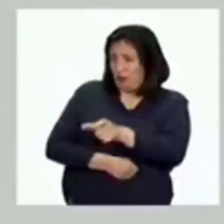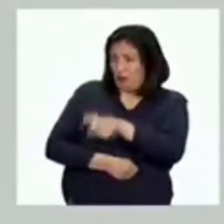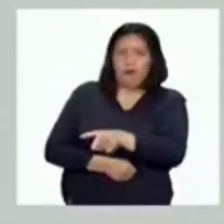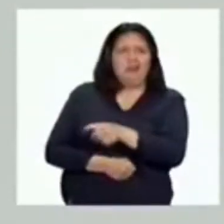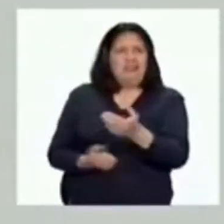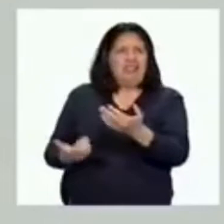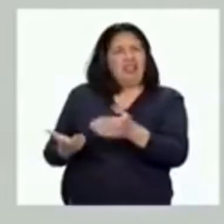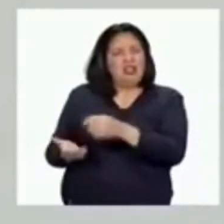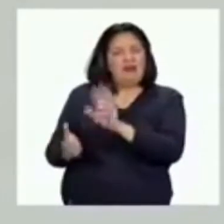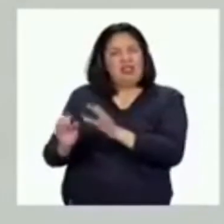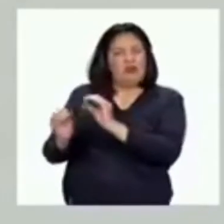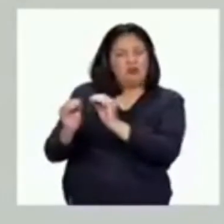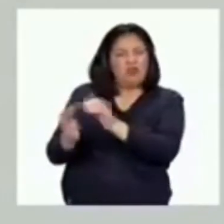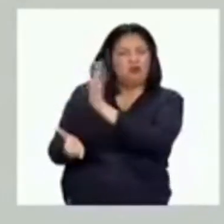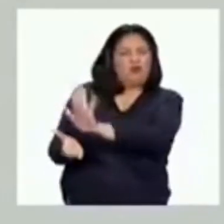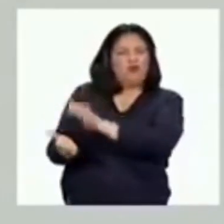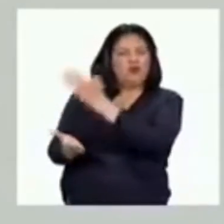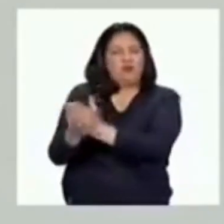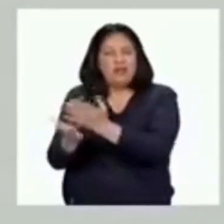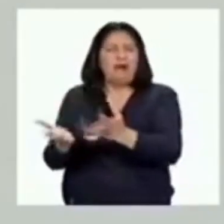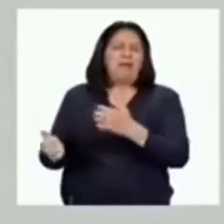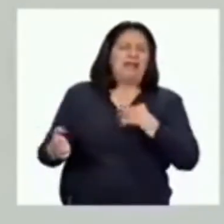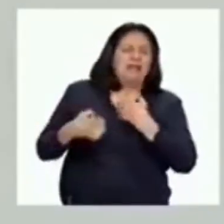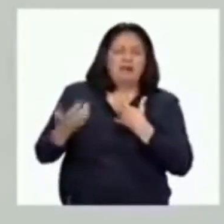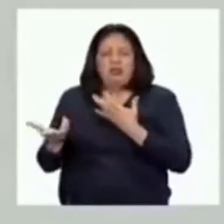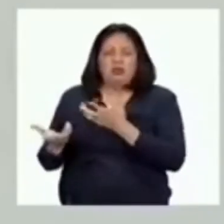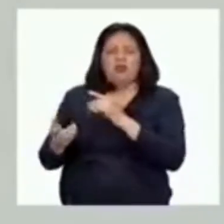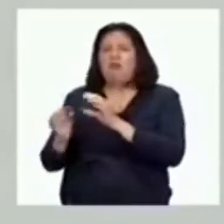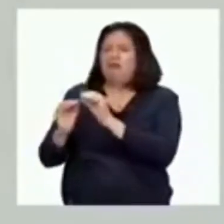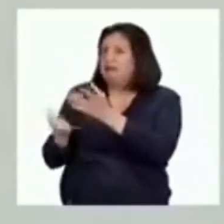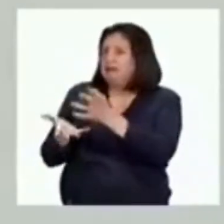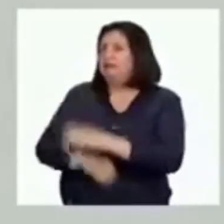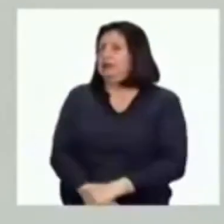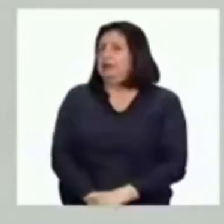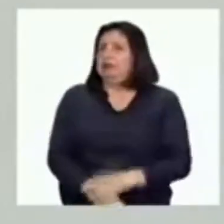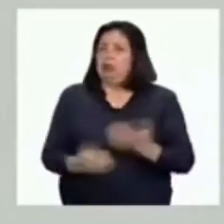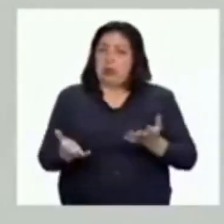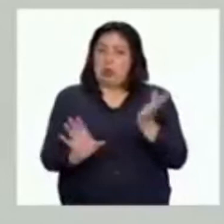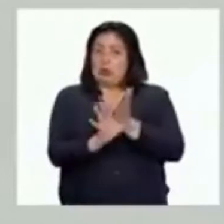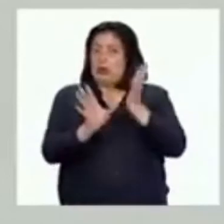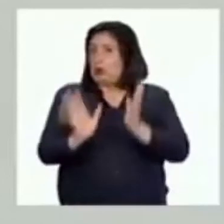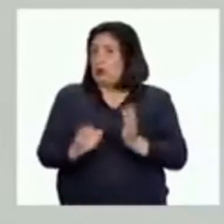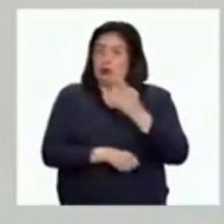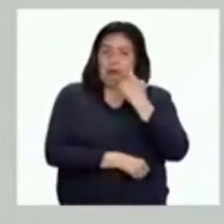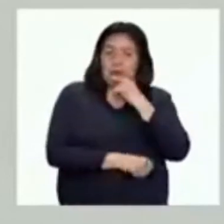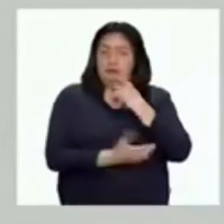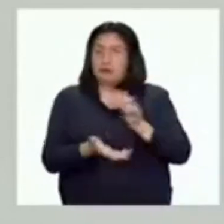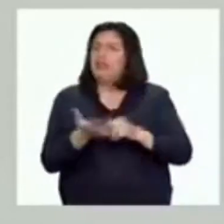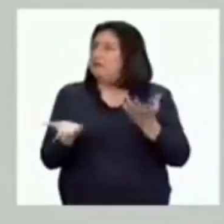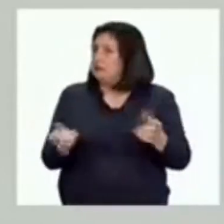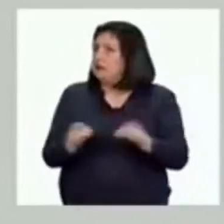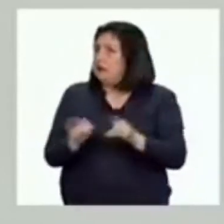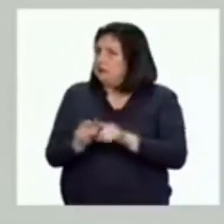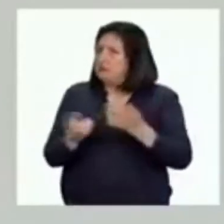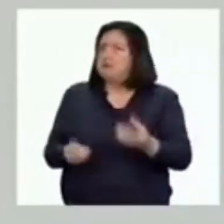a sus problemas, ayudarlos a expresar sus emociones y que puedan lograr sus metas. Los psicólogos y las psicólogas también nos dedicamos